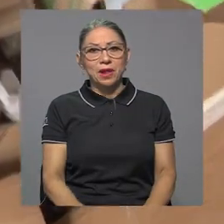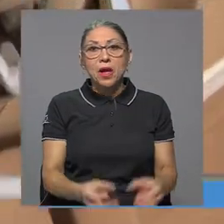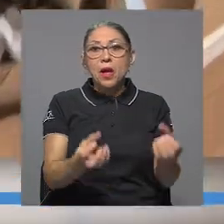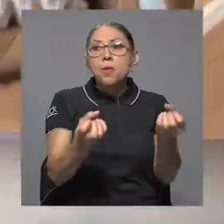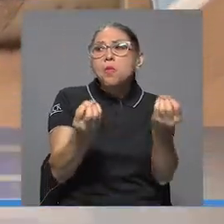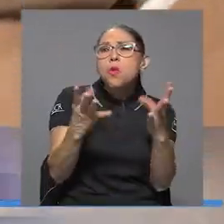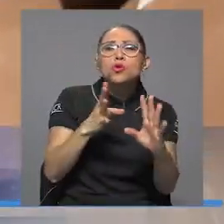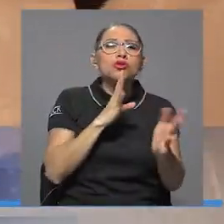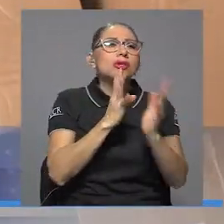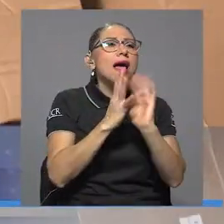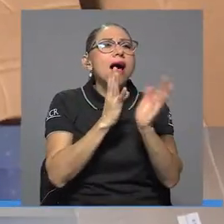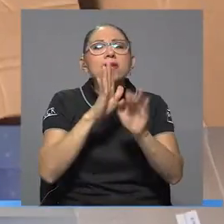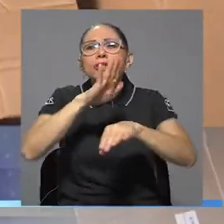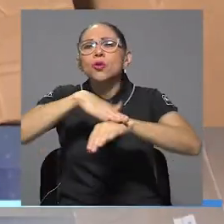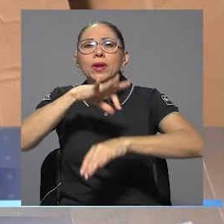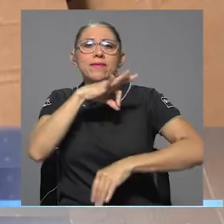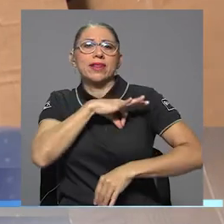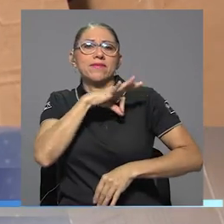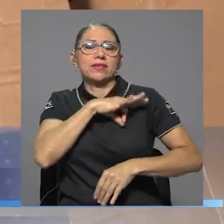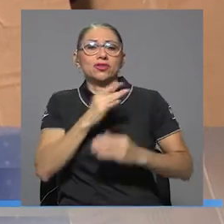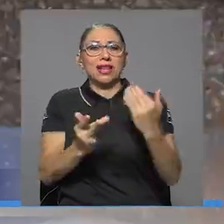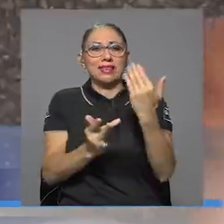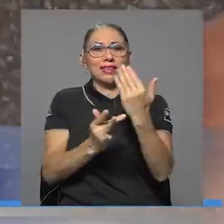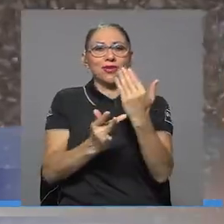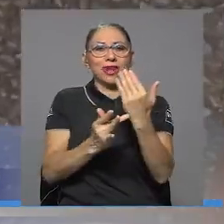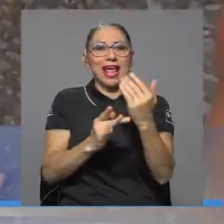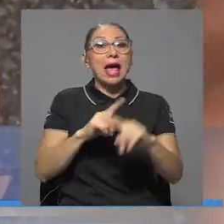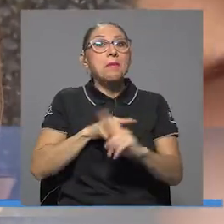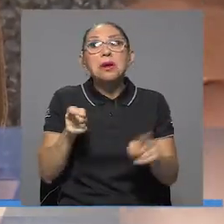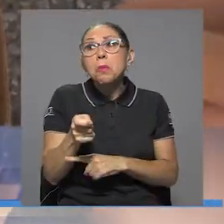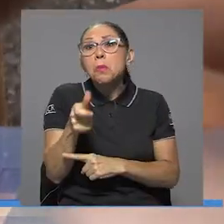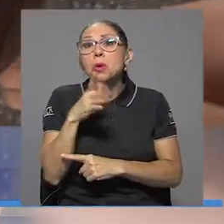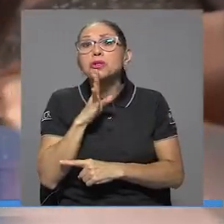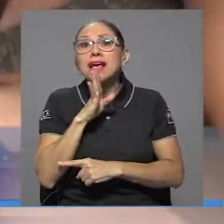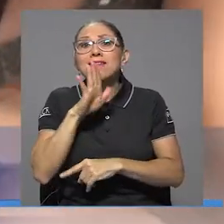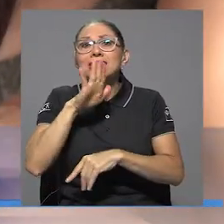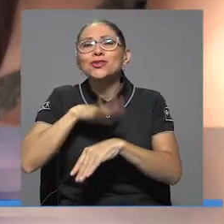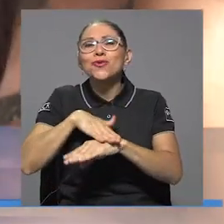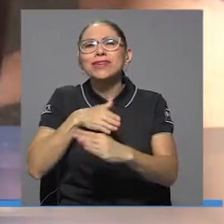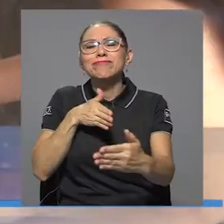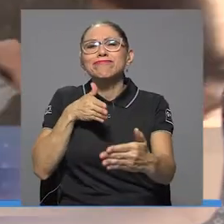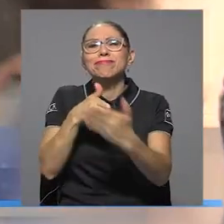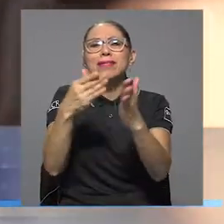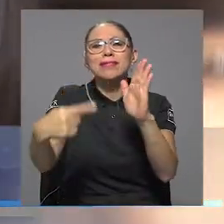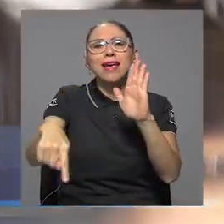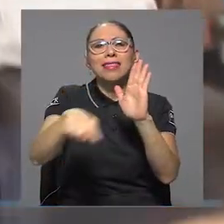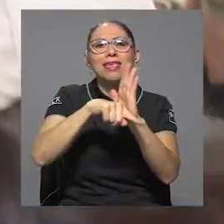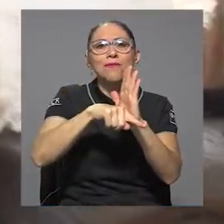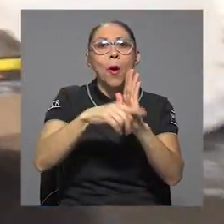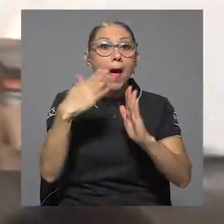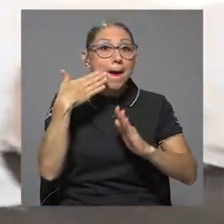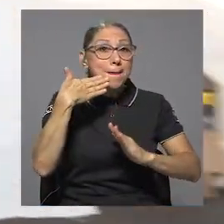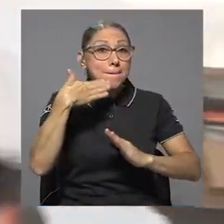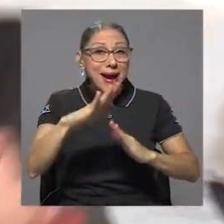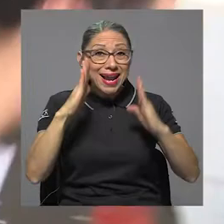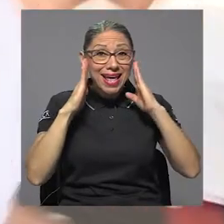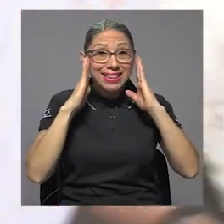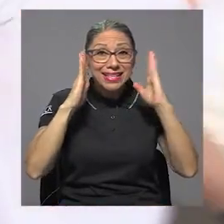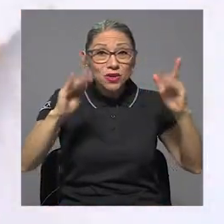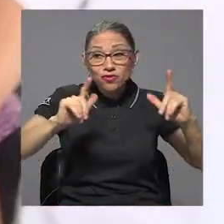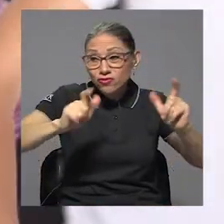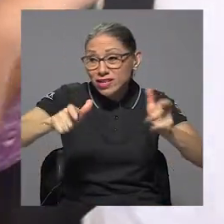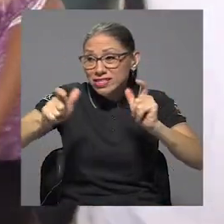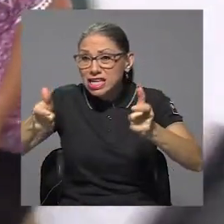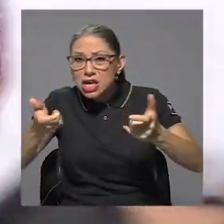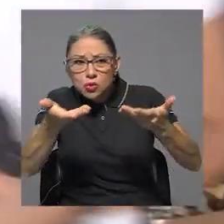Mucho se habla de los beneficios de la tecnología, pero poco sobre el impacto negativo que genera la mala gestión de los residuos de